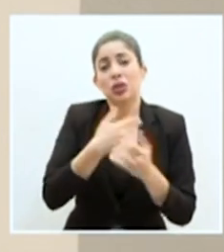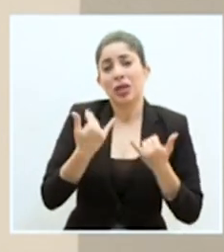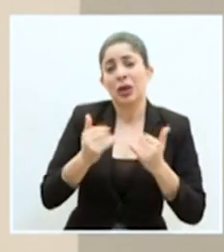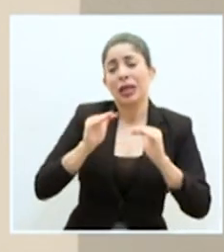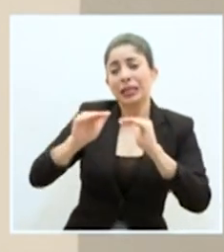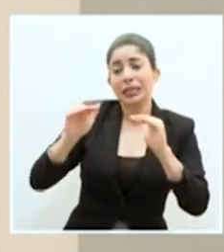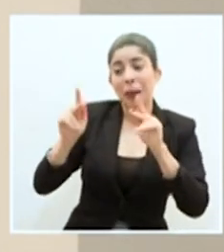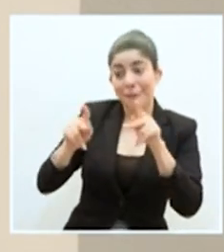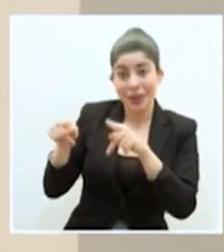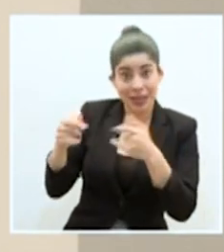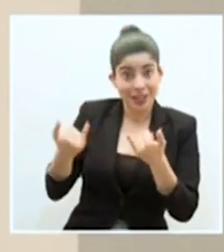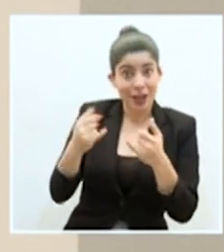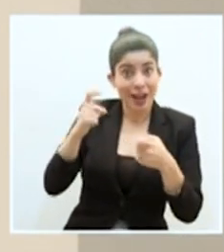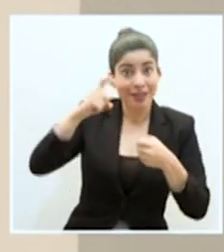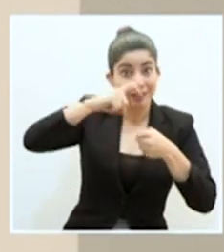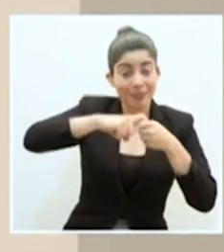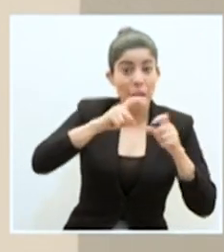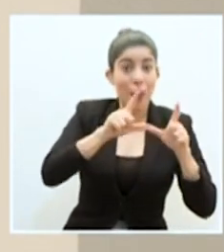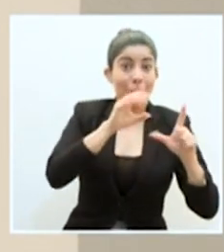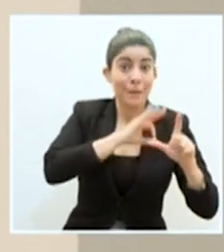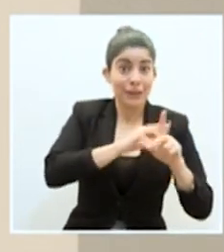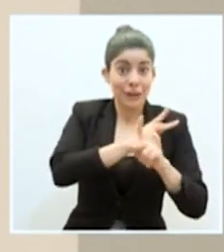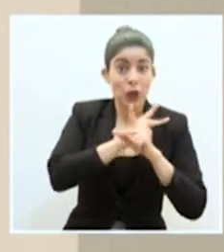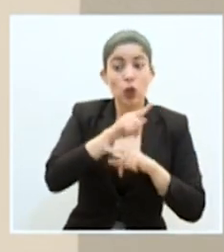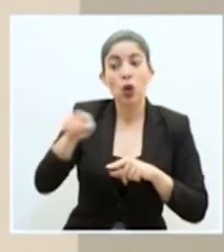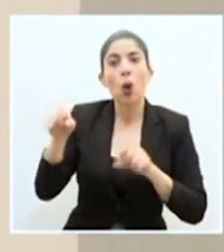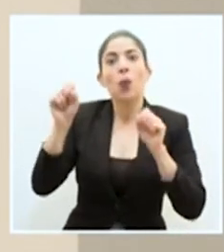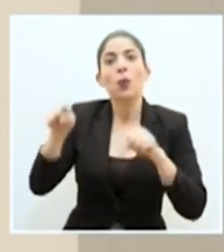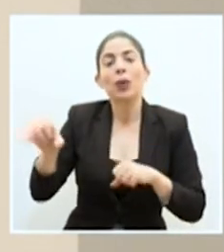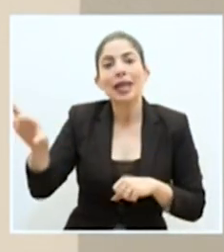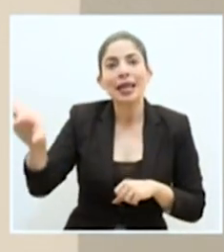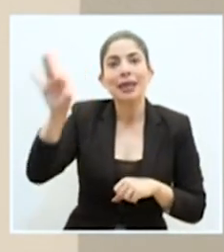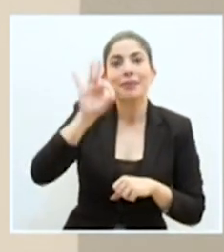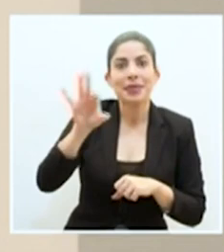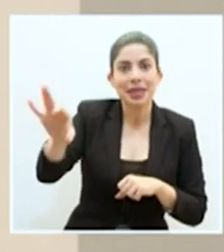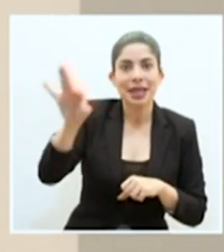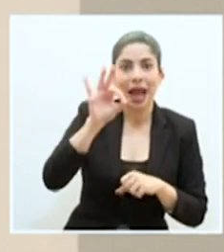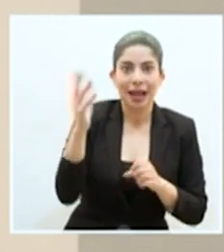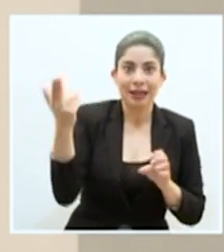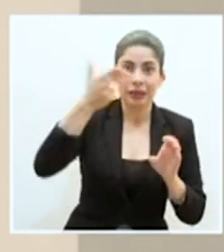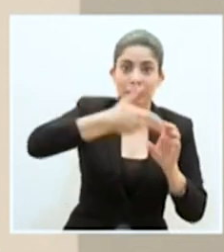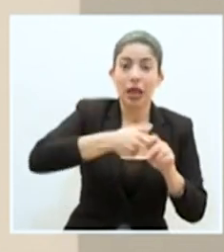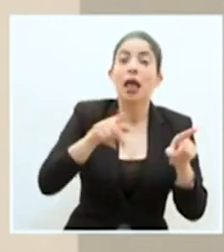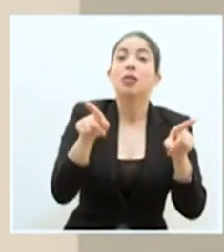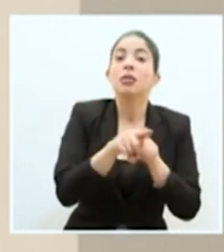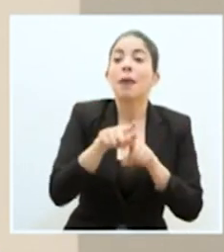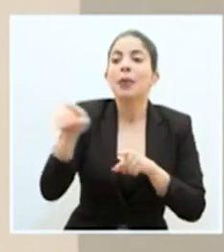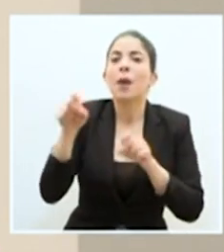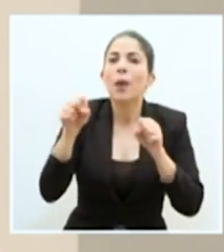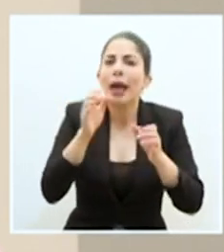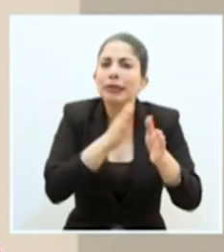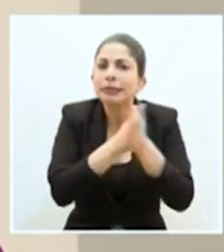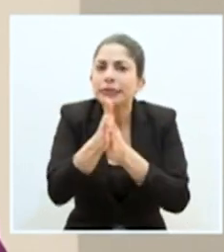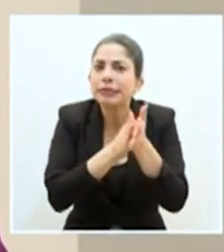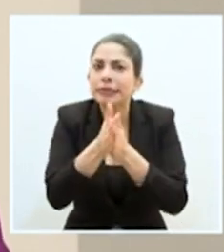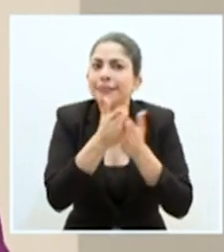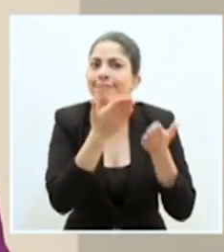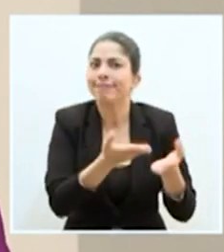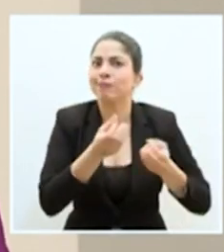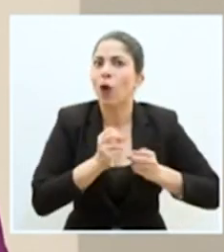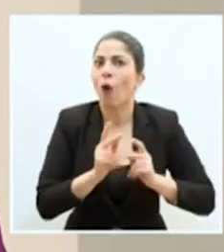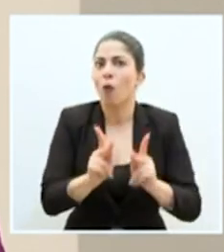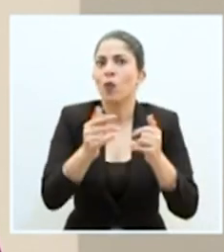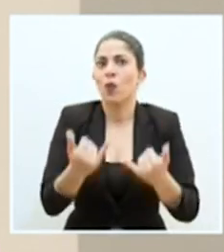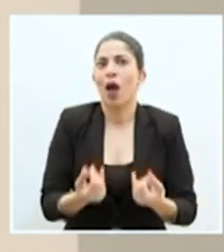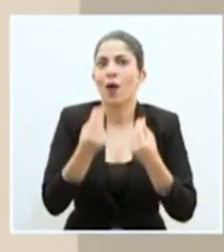hoy están en Proteger para que puedan no sólo recibir la invitación que les haremos, sino que puedan tomar provecho de esta oportunidad que se